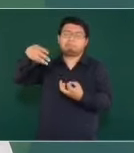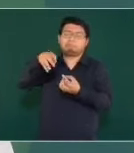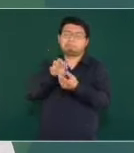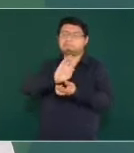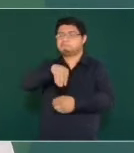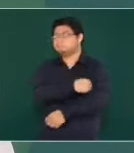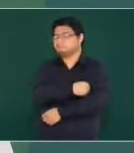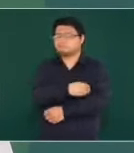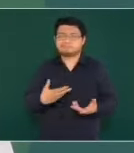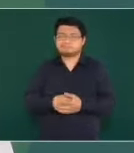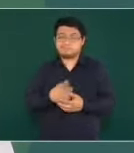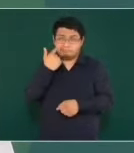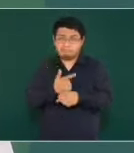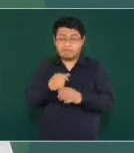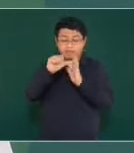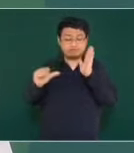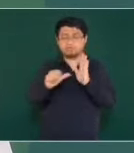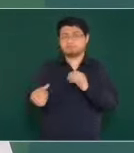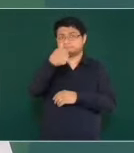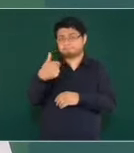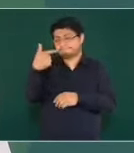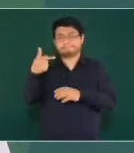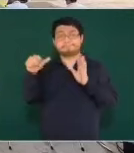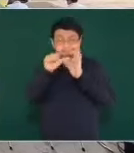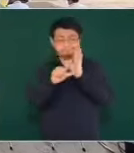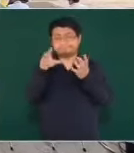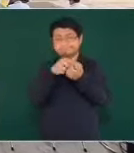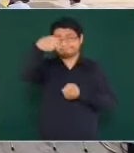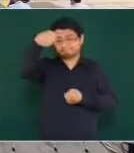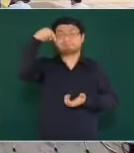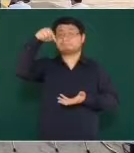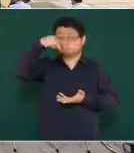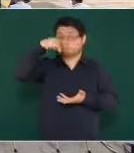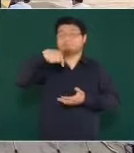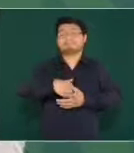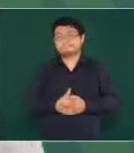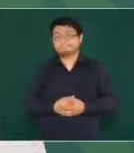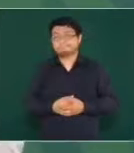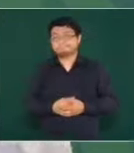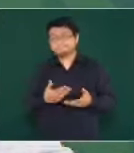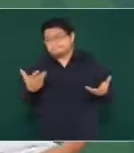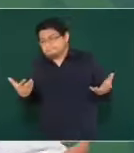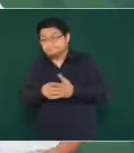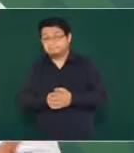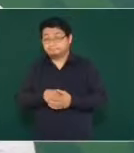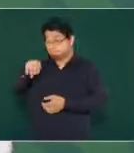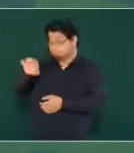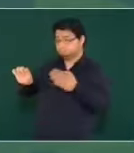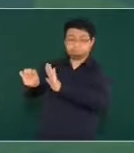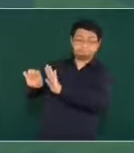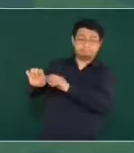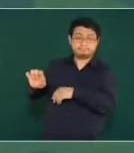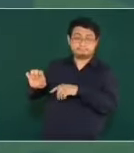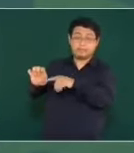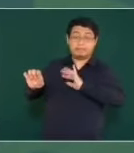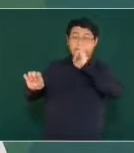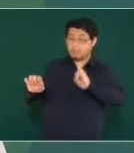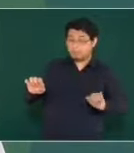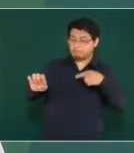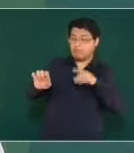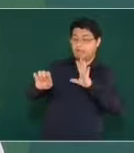del artículo sexto y séptimo de la Constitución General de la República. Pero, como no se toca, son los intocables